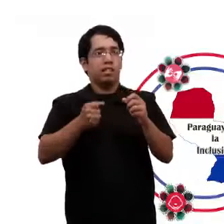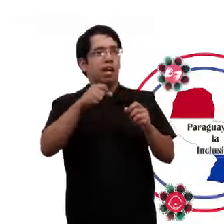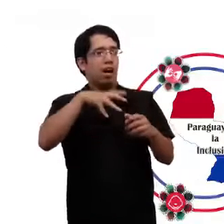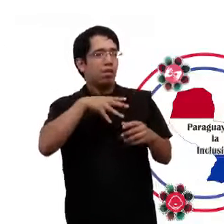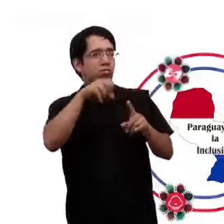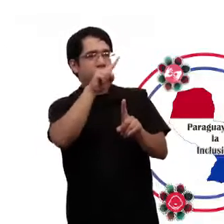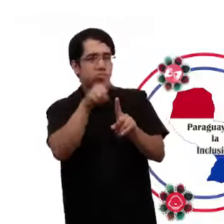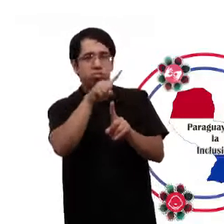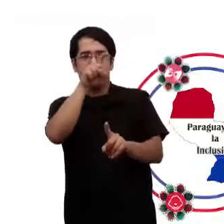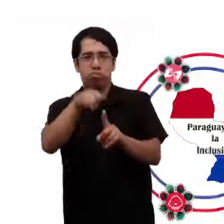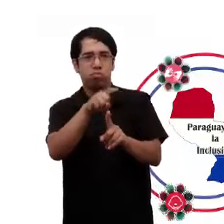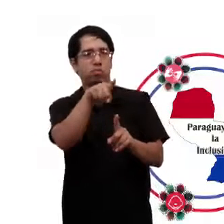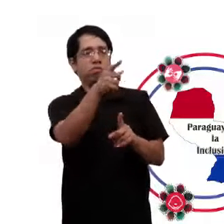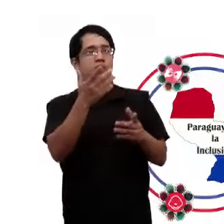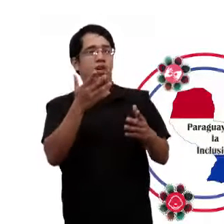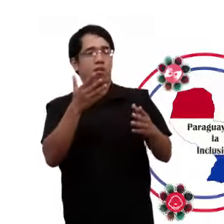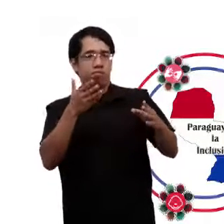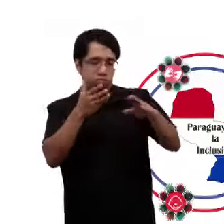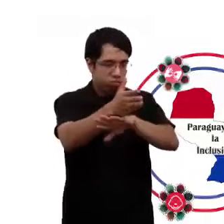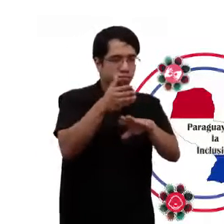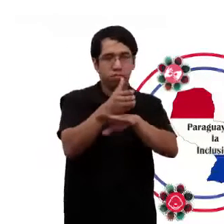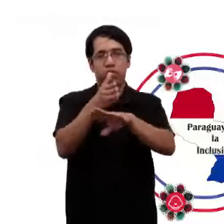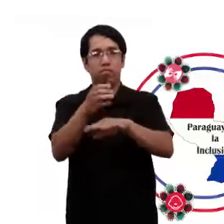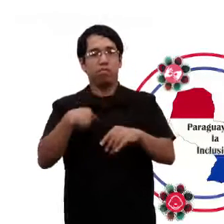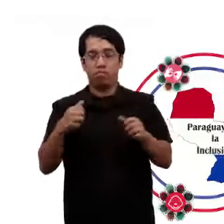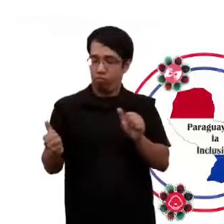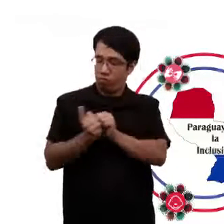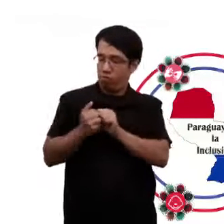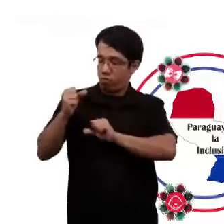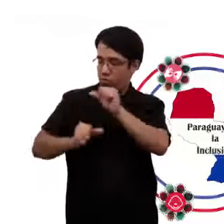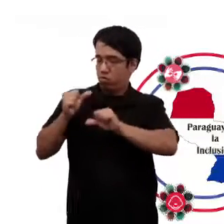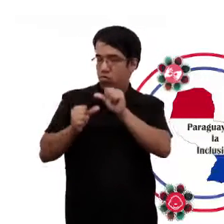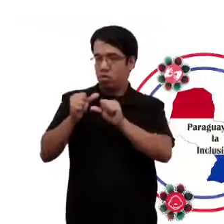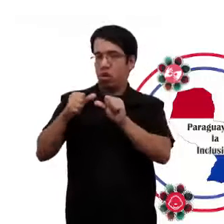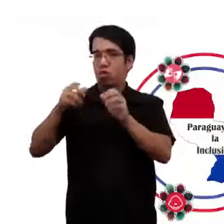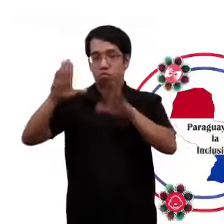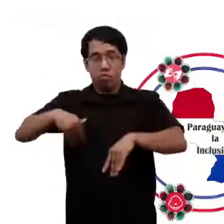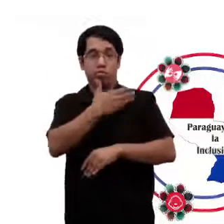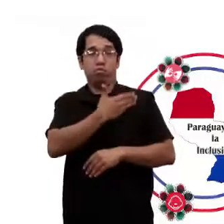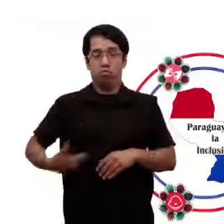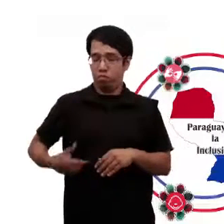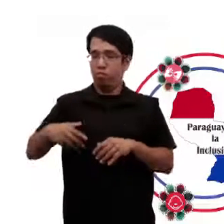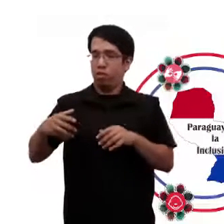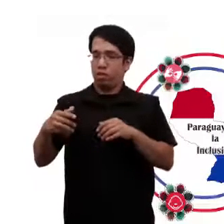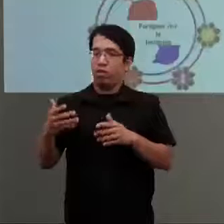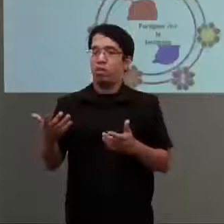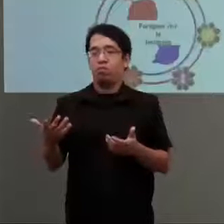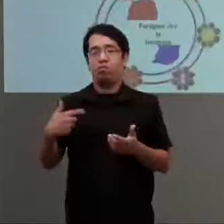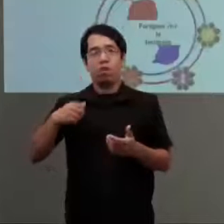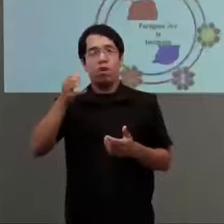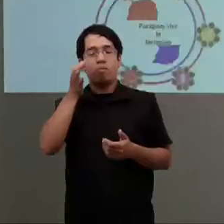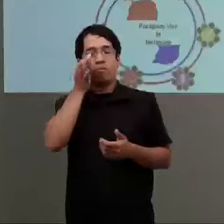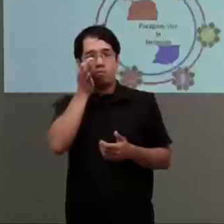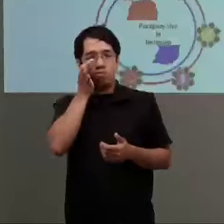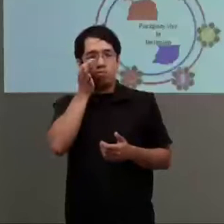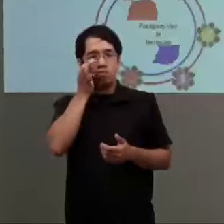secretaría en su articulación con las demás organizaciones, con las demás entidades del Estado, lo que debe de